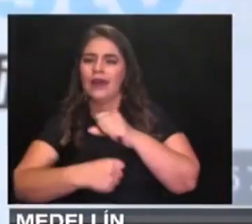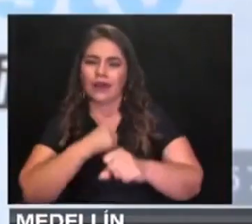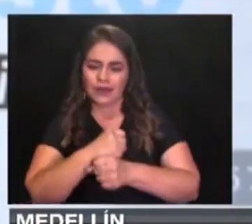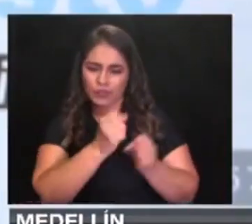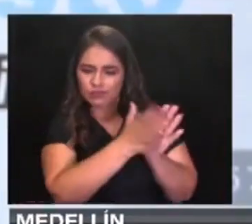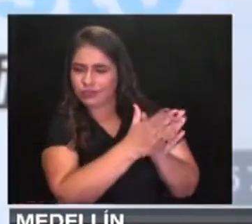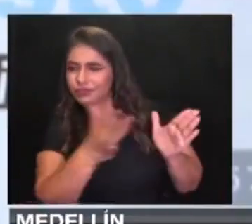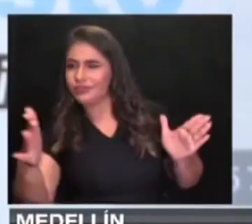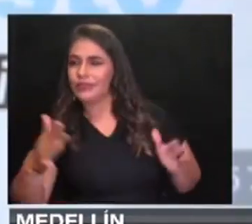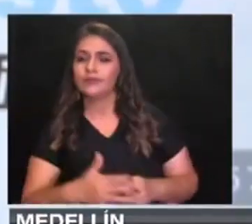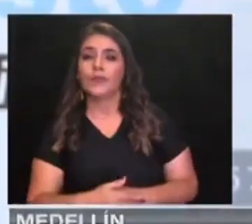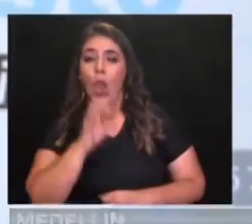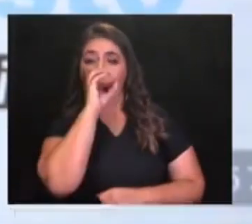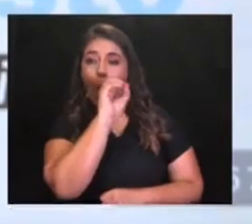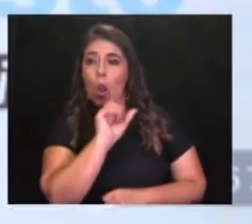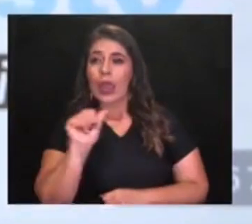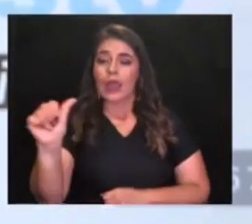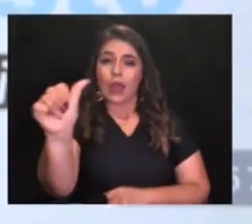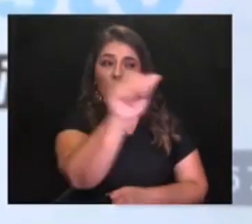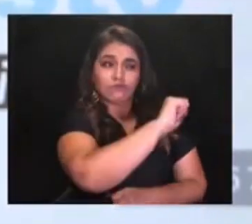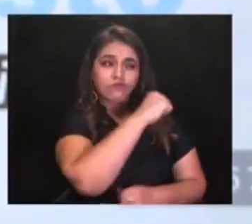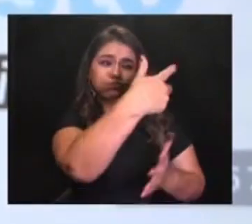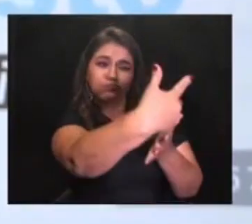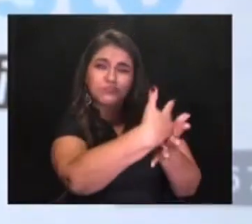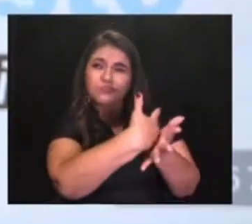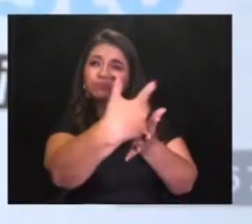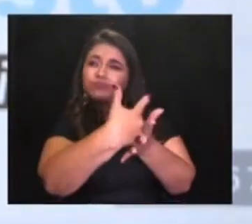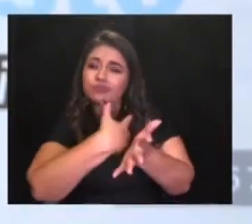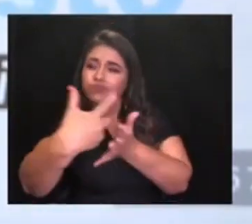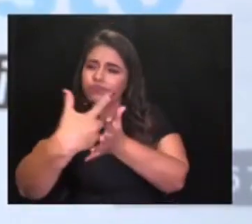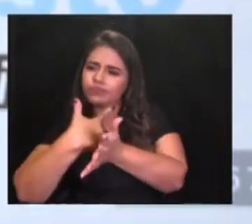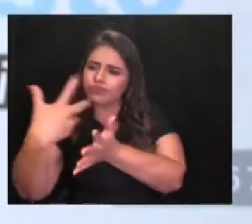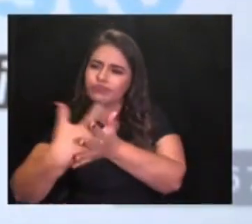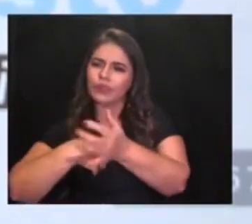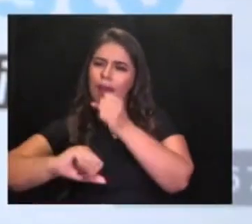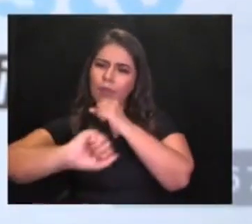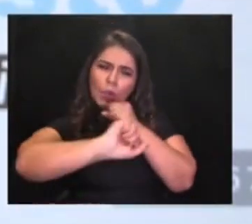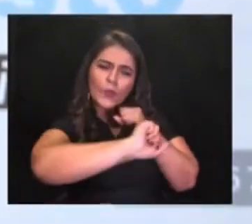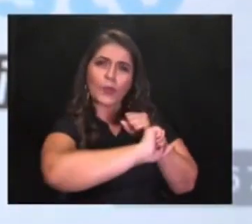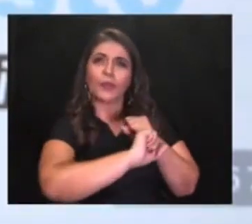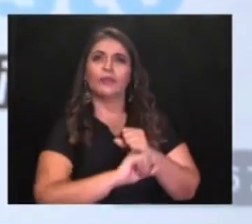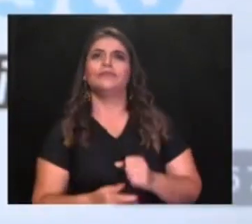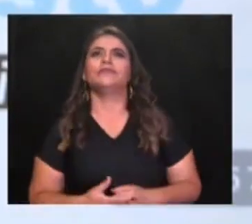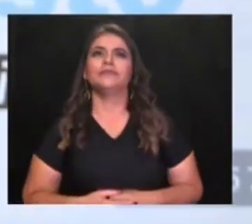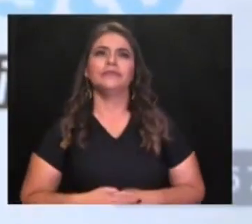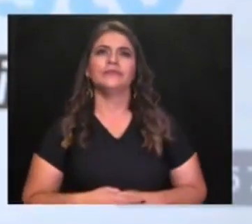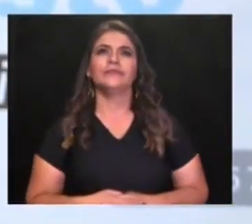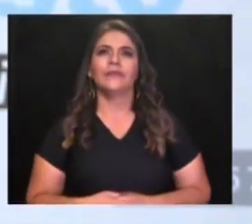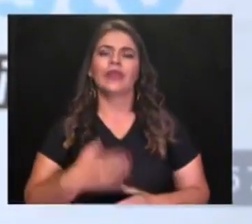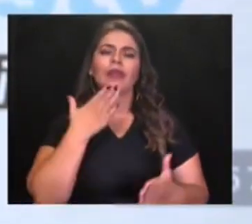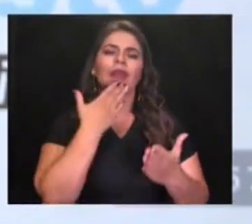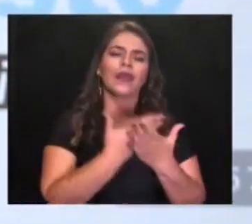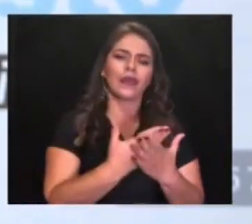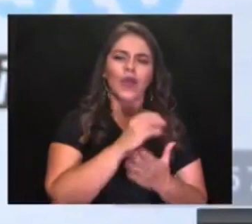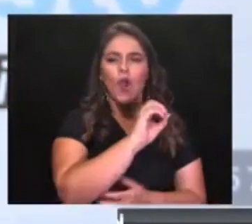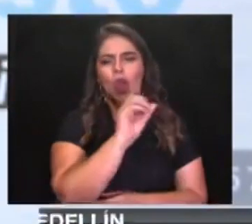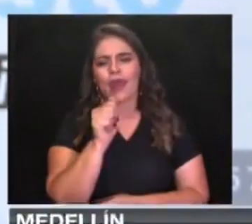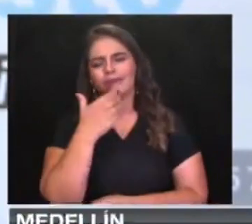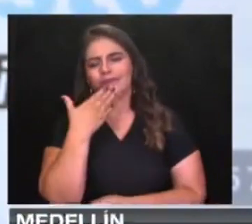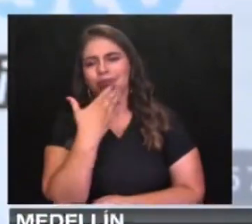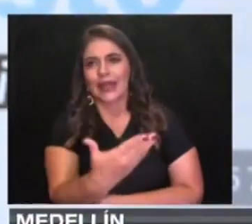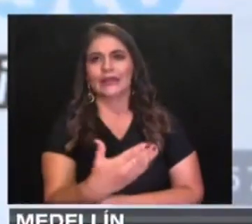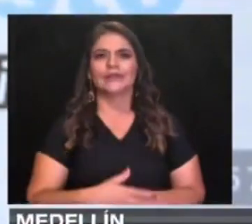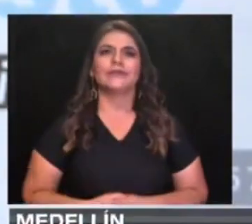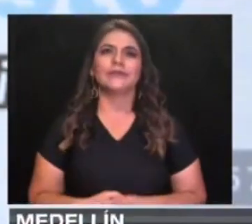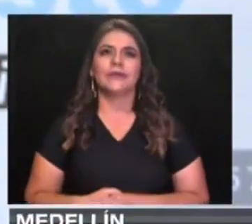concejales y concejalas he recibido consejo, he recibido apoyo, señores concejales y concejalas, gracias a